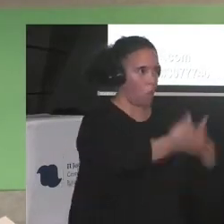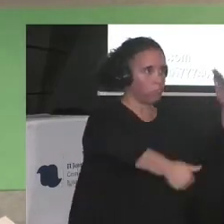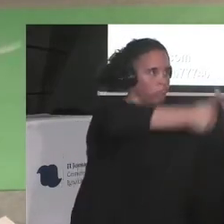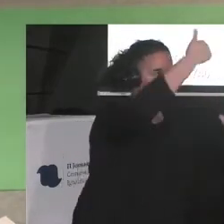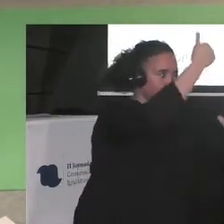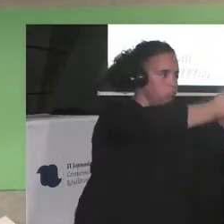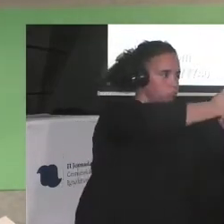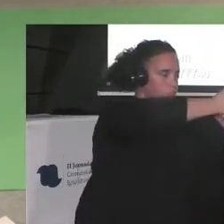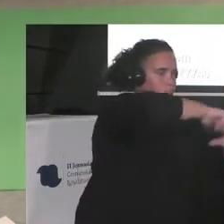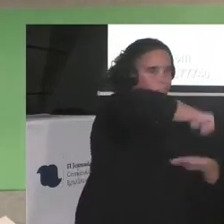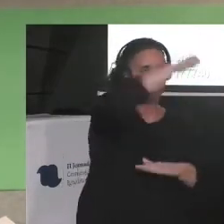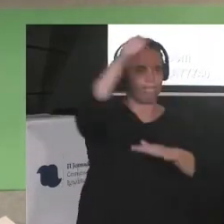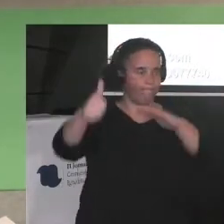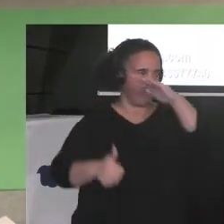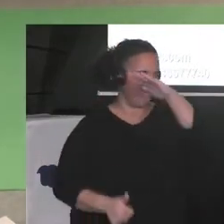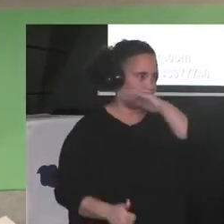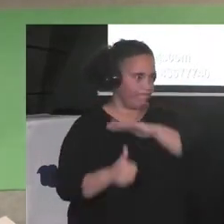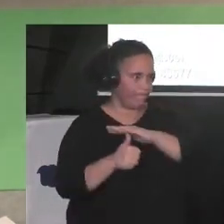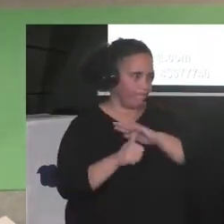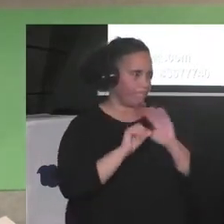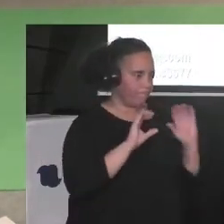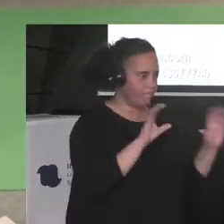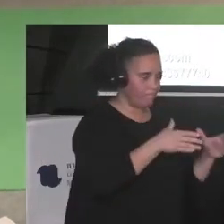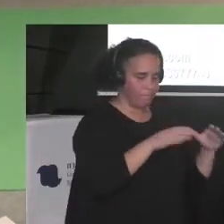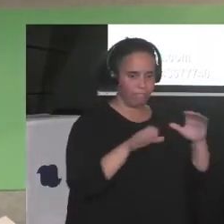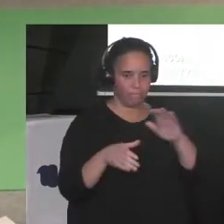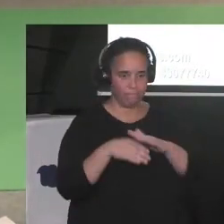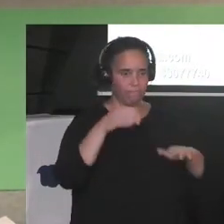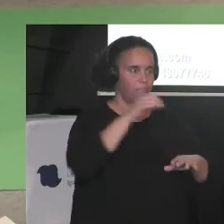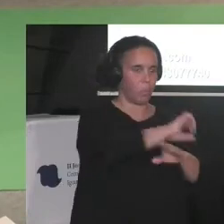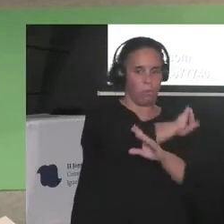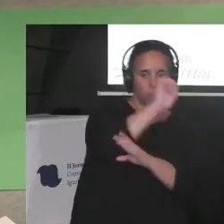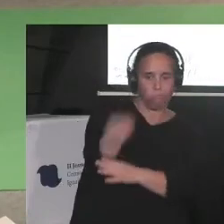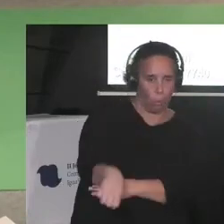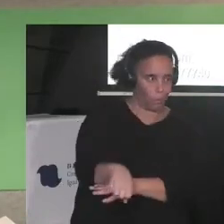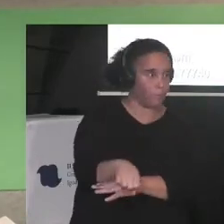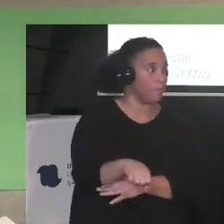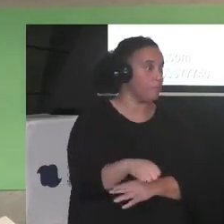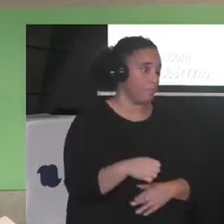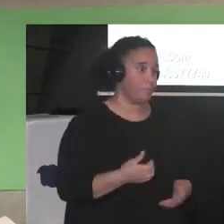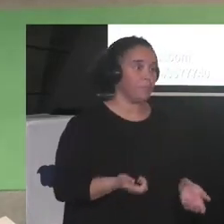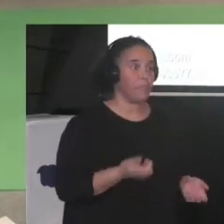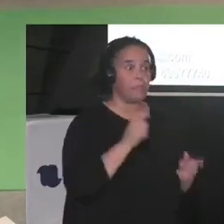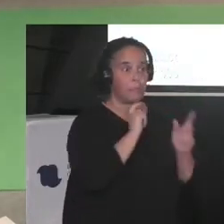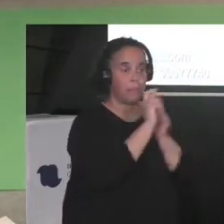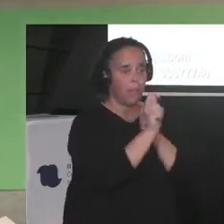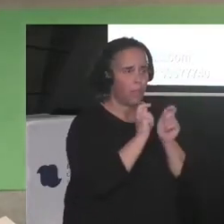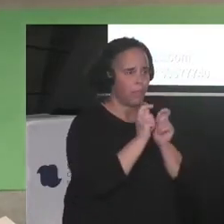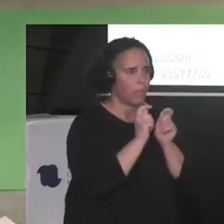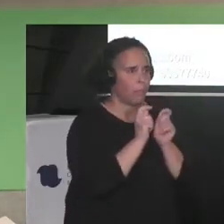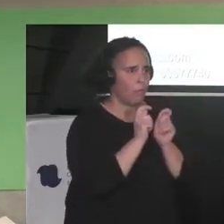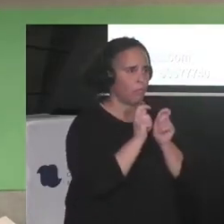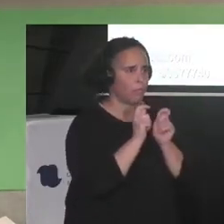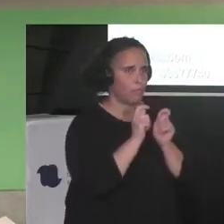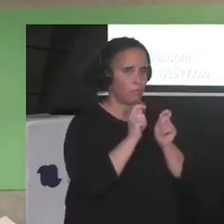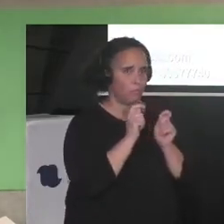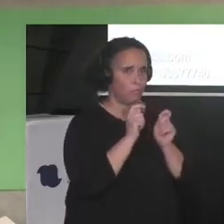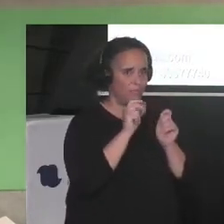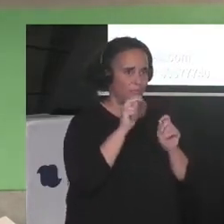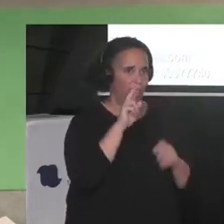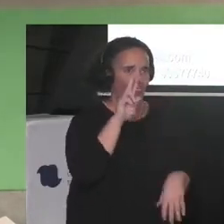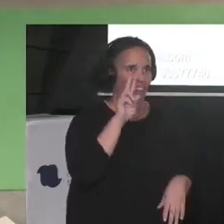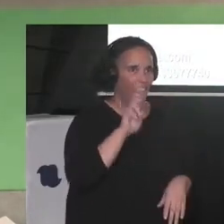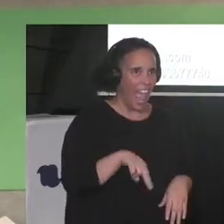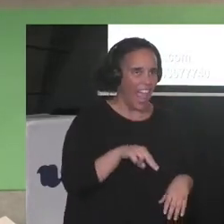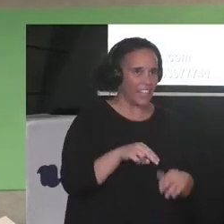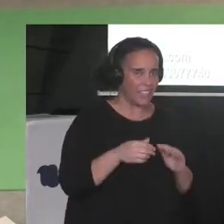y comunidades inferiores. El periodismo es, fue, puede,